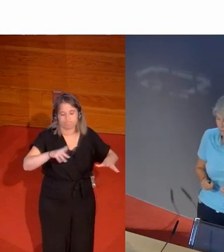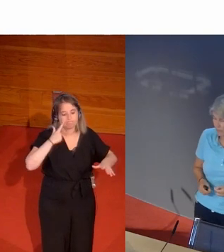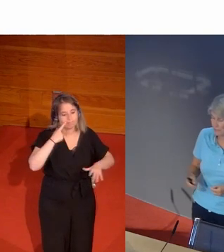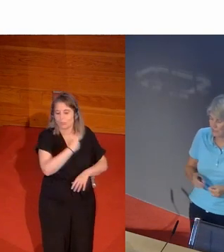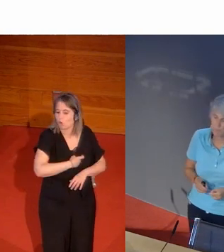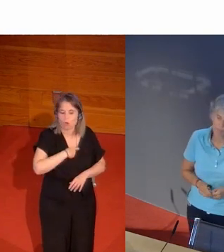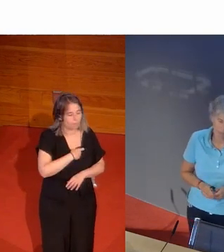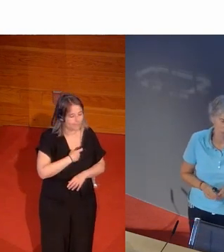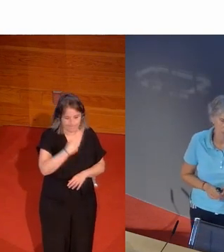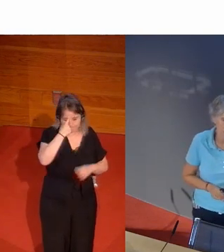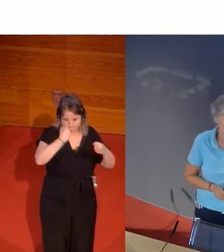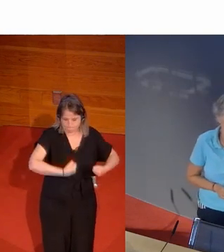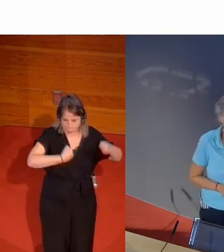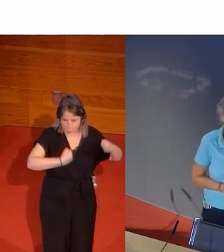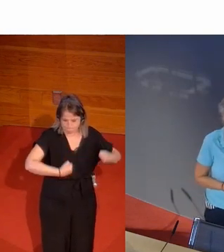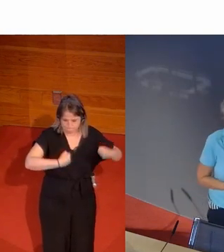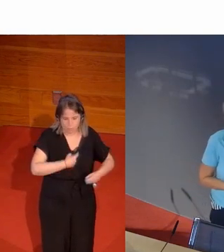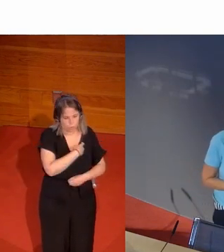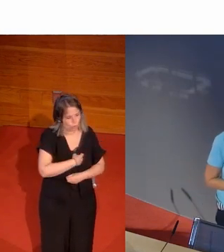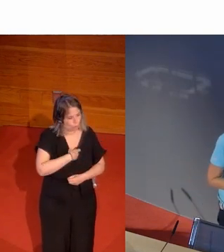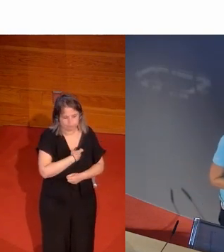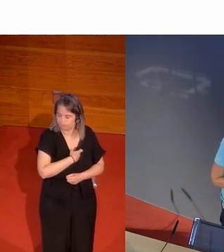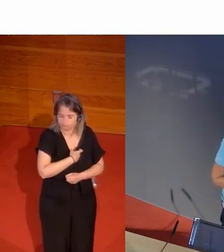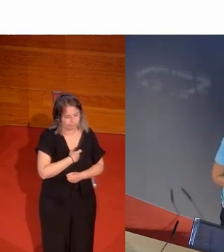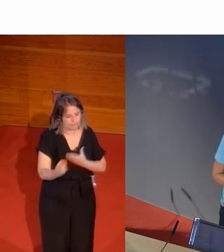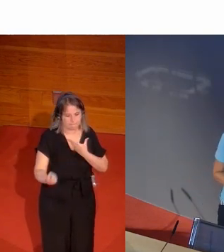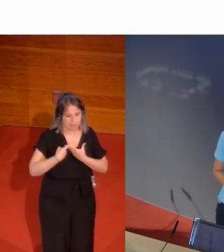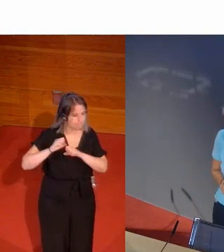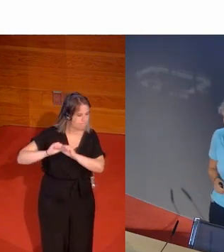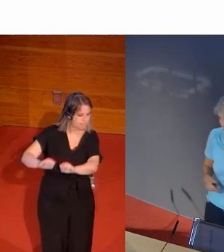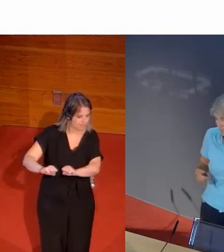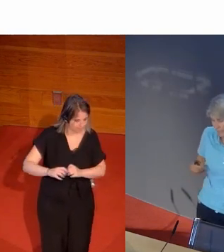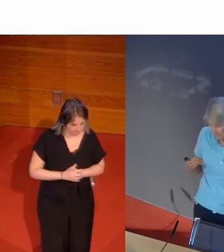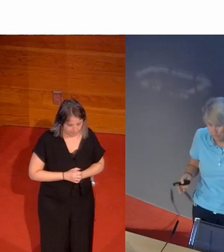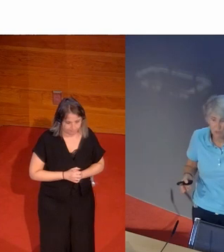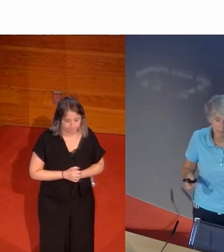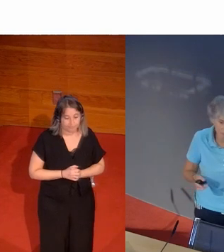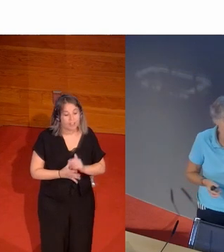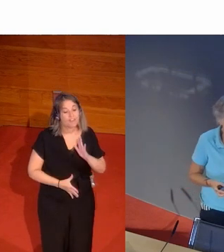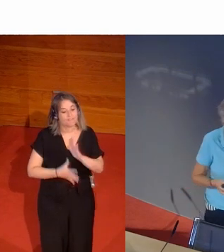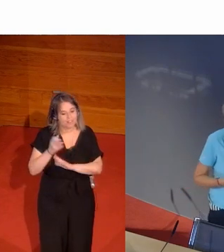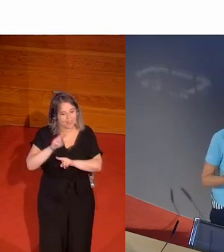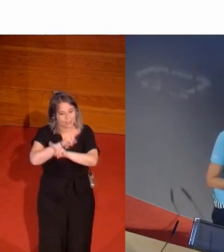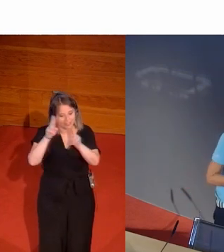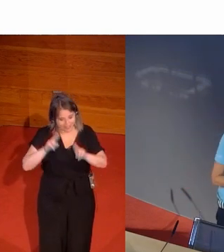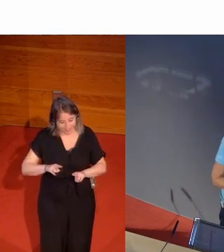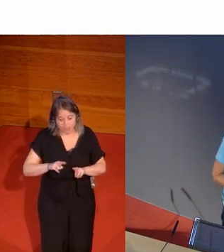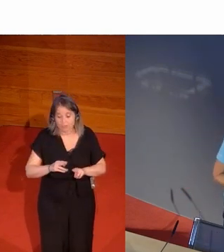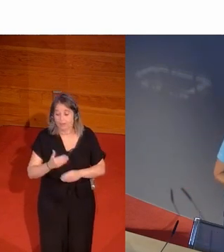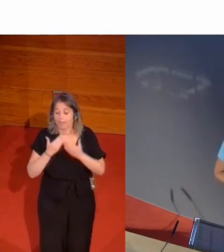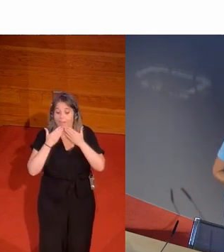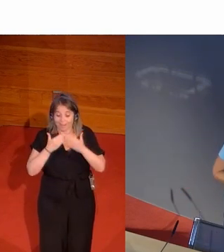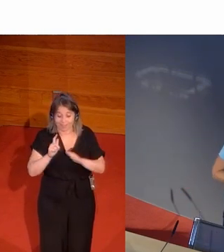Olímpico Internacional sigue emperrado en que no participen. La Federación Internacional Deportiva gracias